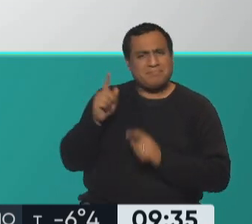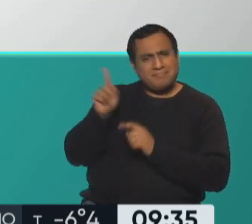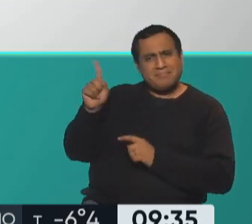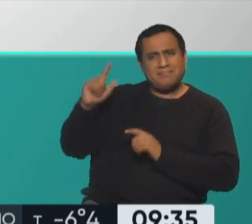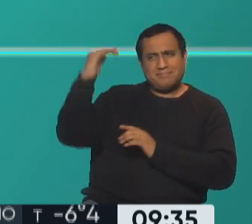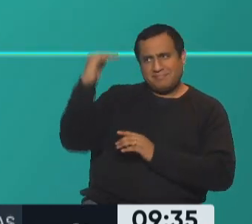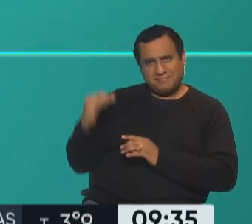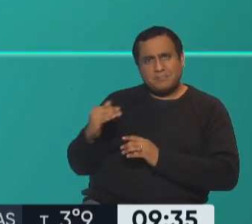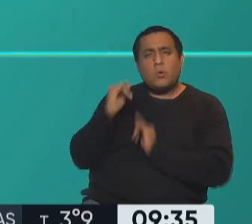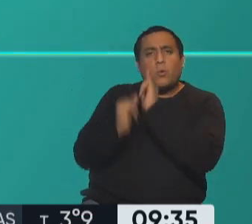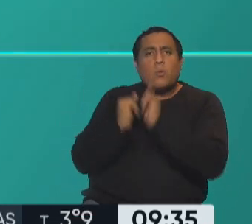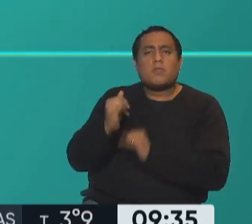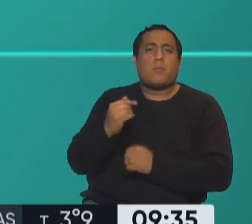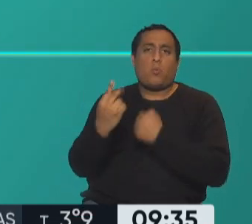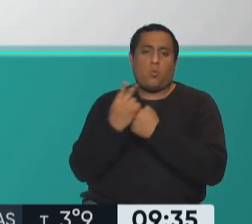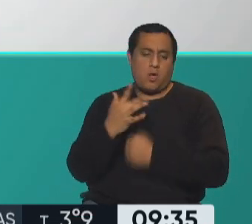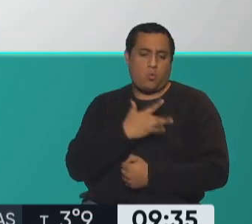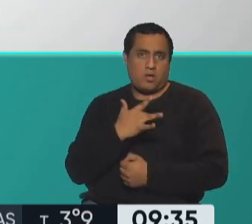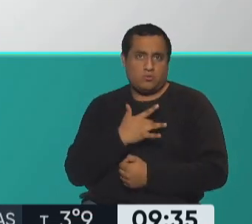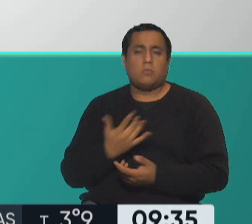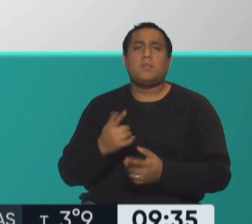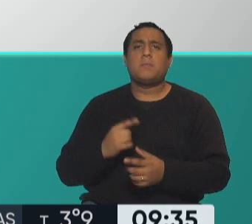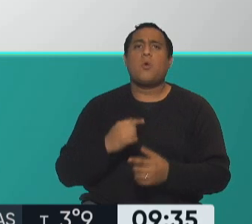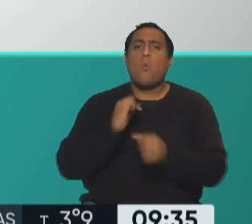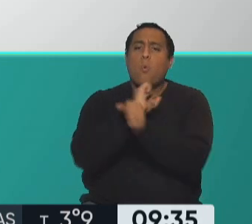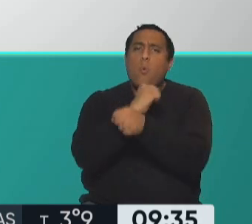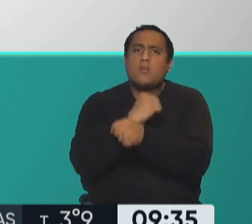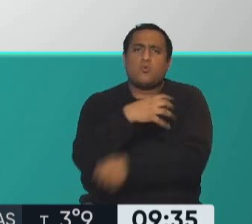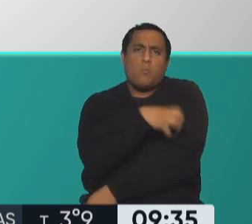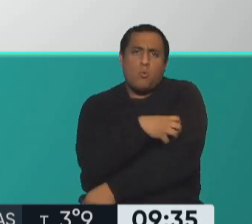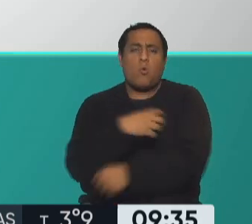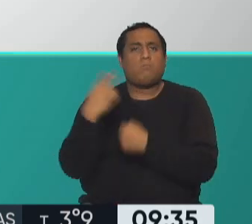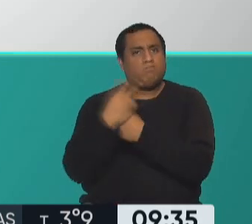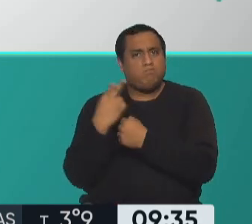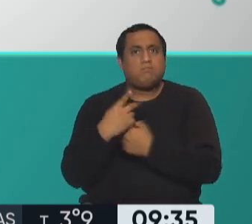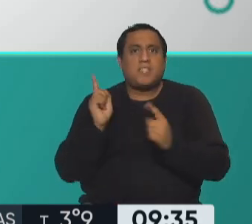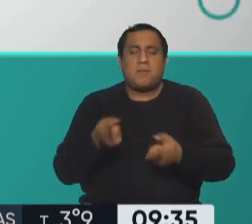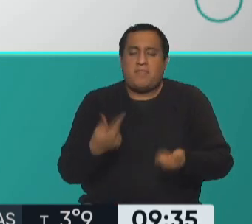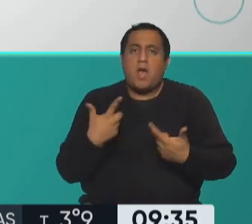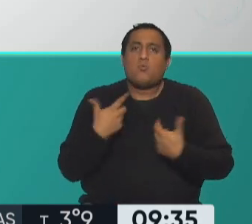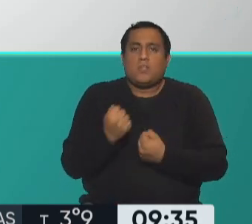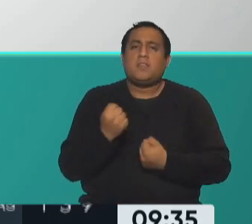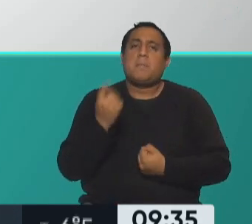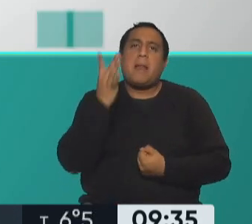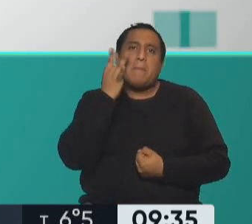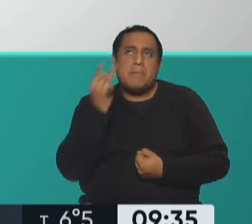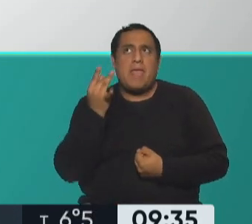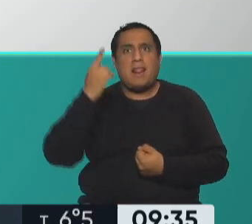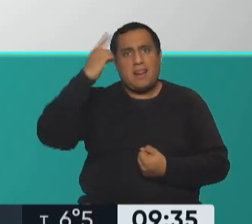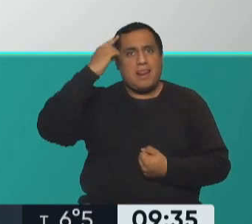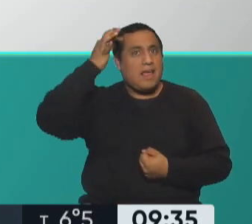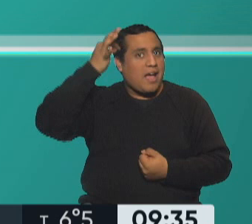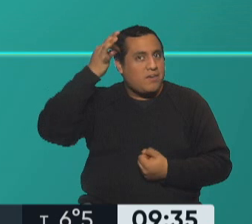clarito, cuida la salud del corazón, lo que decías recién, protege los huesos y los músculos y además aporta nutrientes para la piel y el cabello. O sea, todo beneficio,